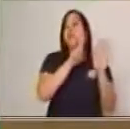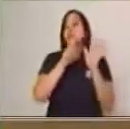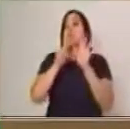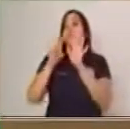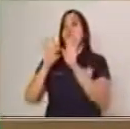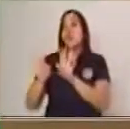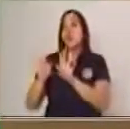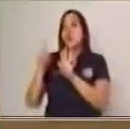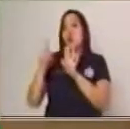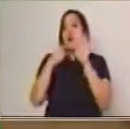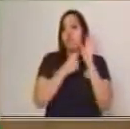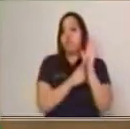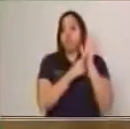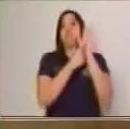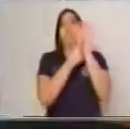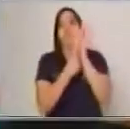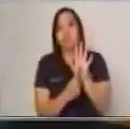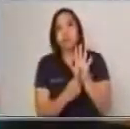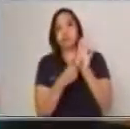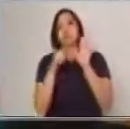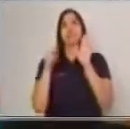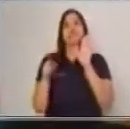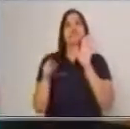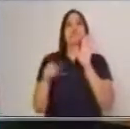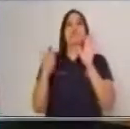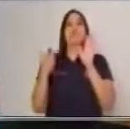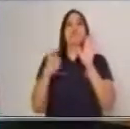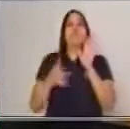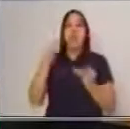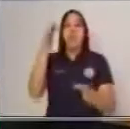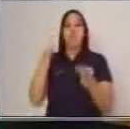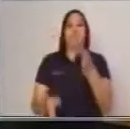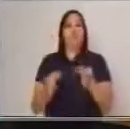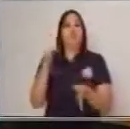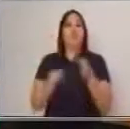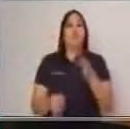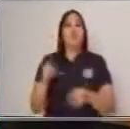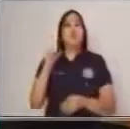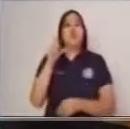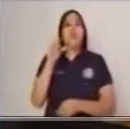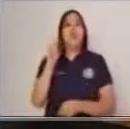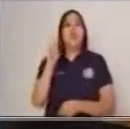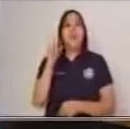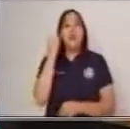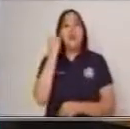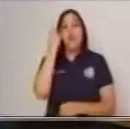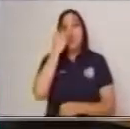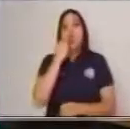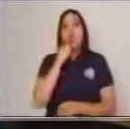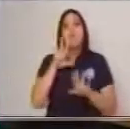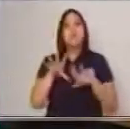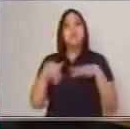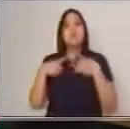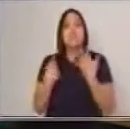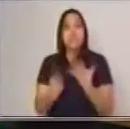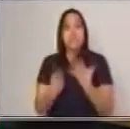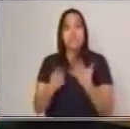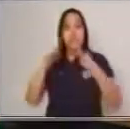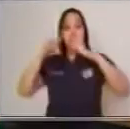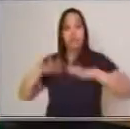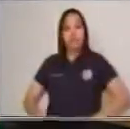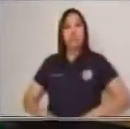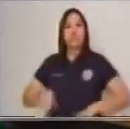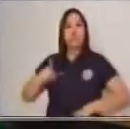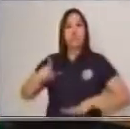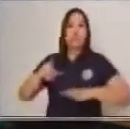representante de Córcega en la corte de Luis XVI, lugar donde permaneció por